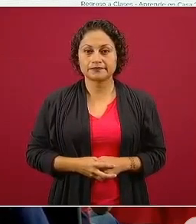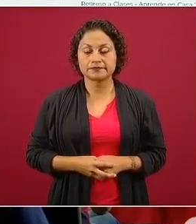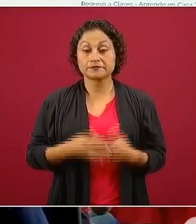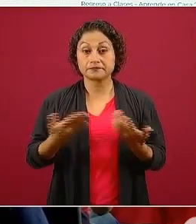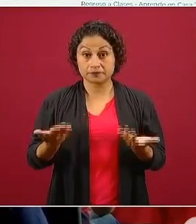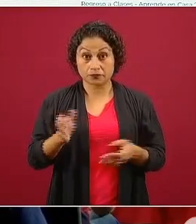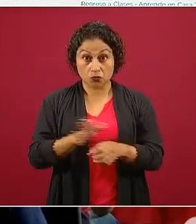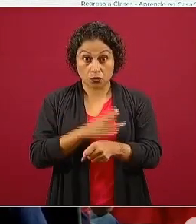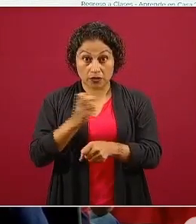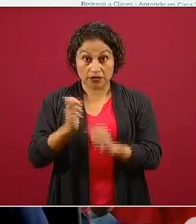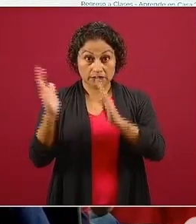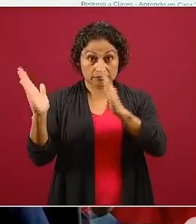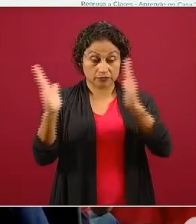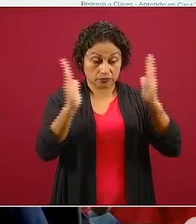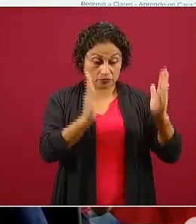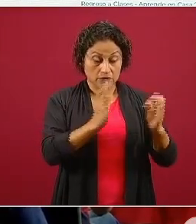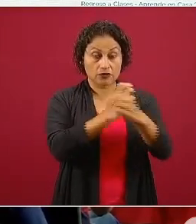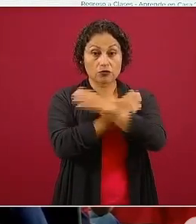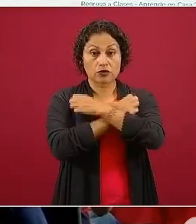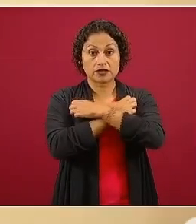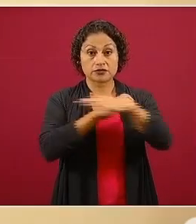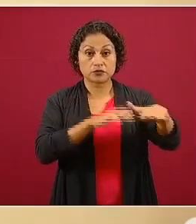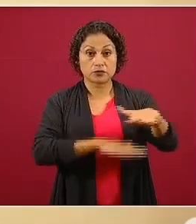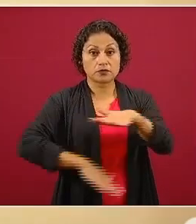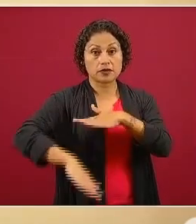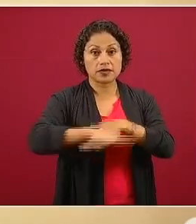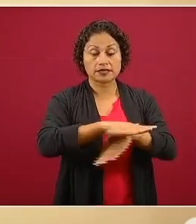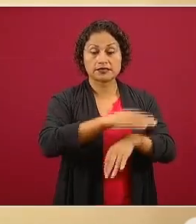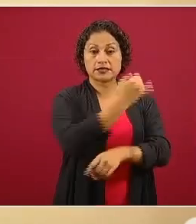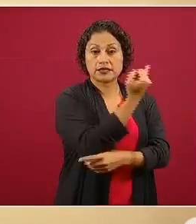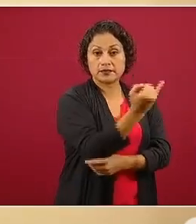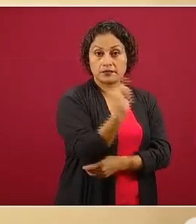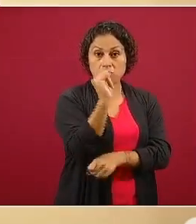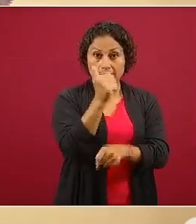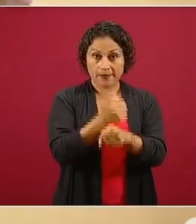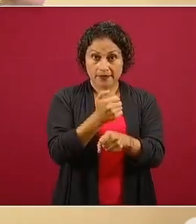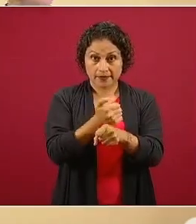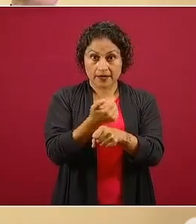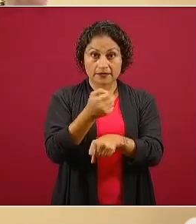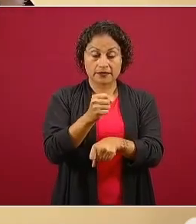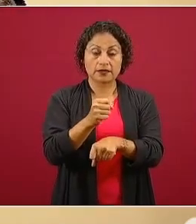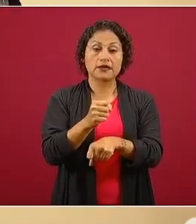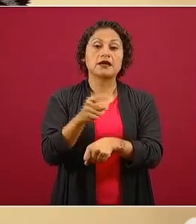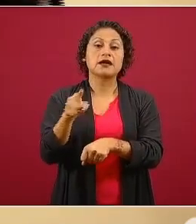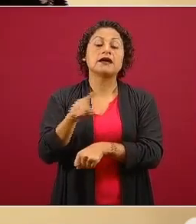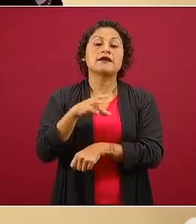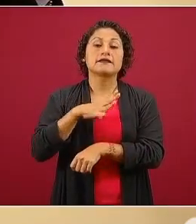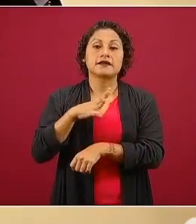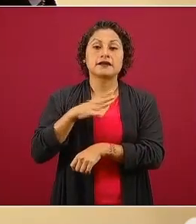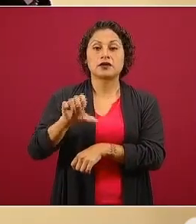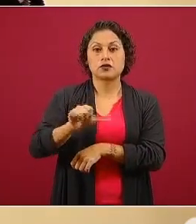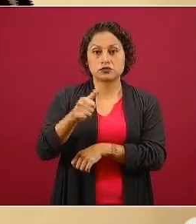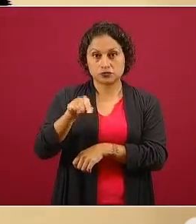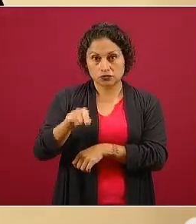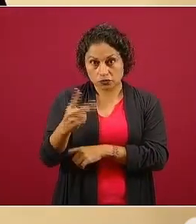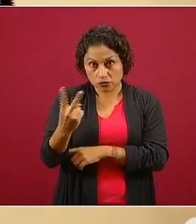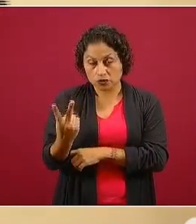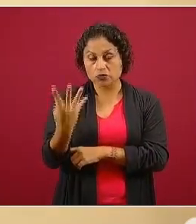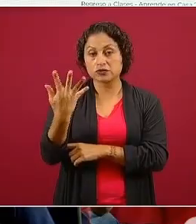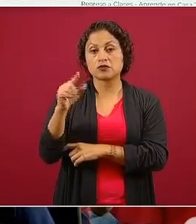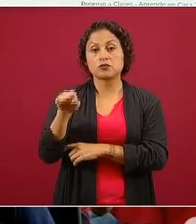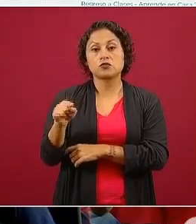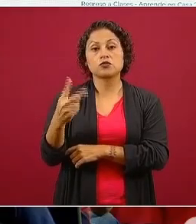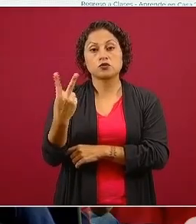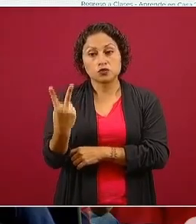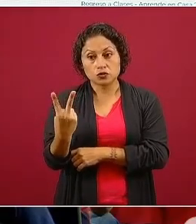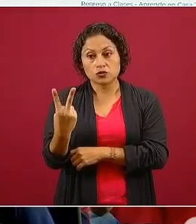inicial, preescolar y primaria estarán en el 11.2, en el 5.2 y en el 7